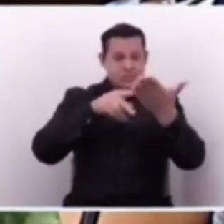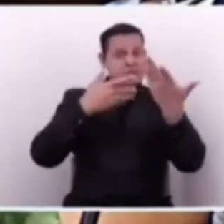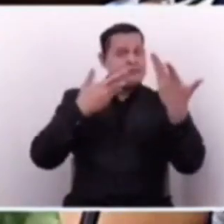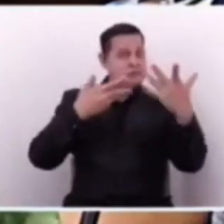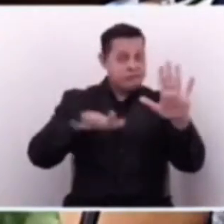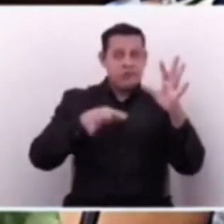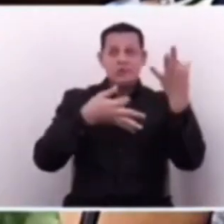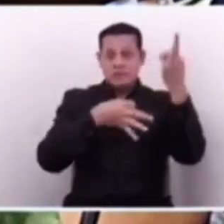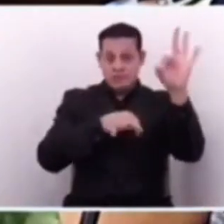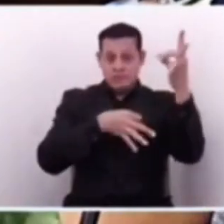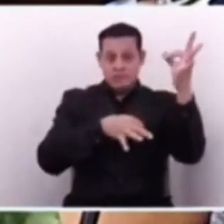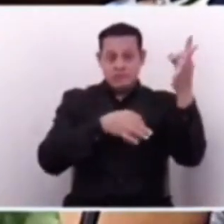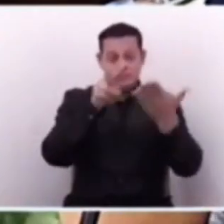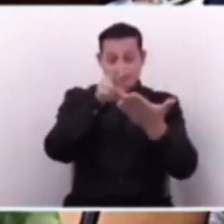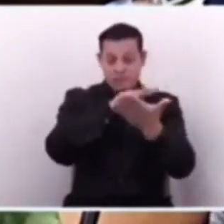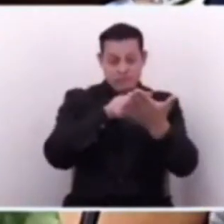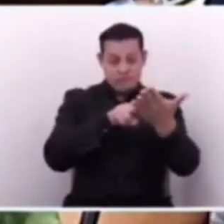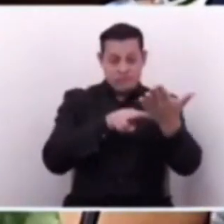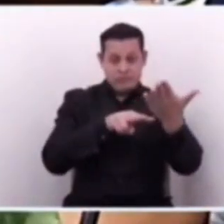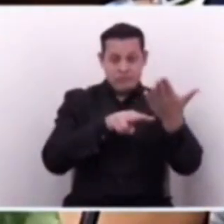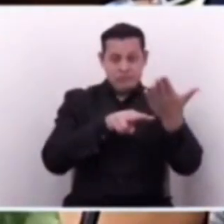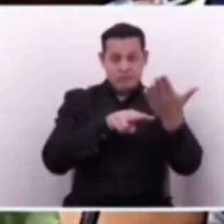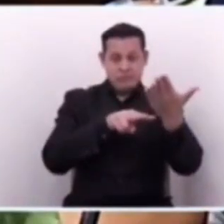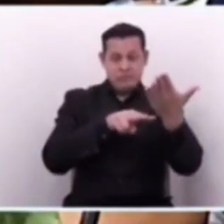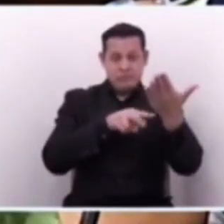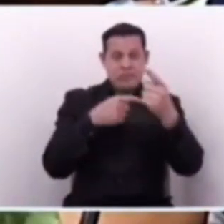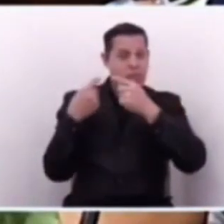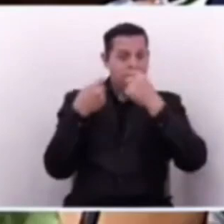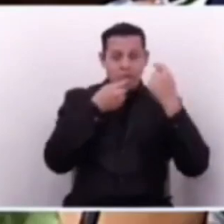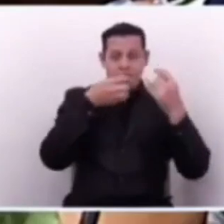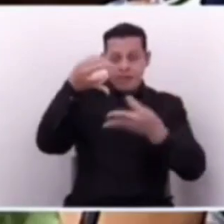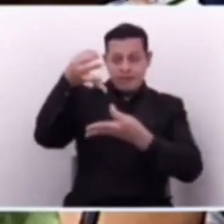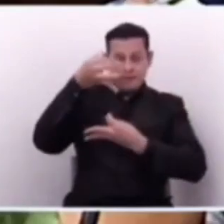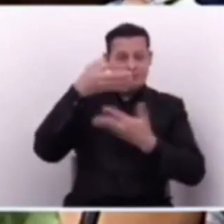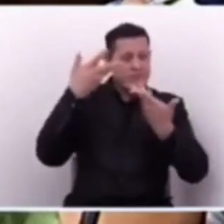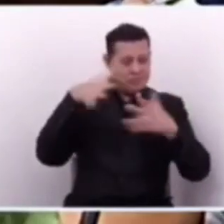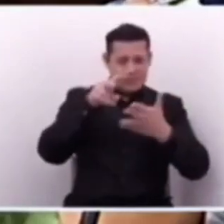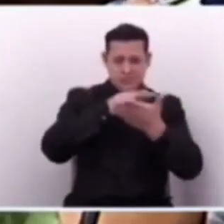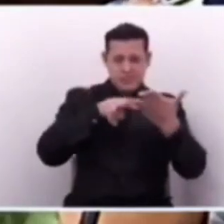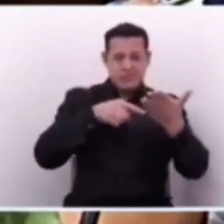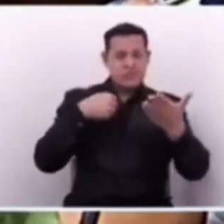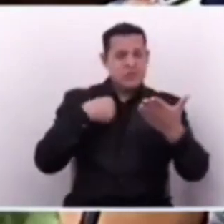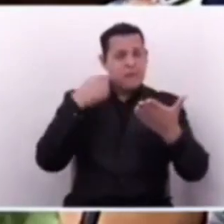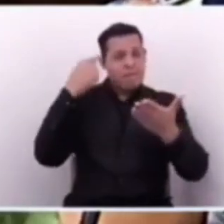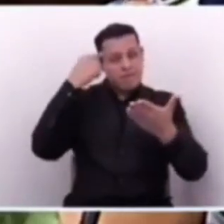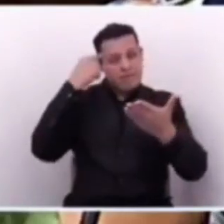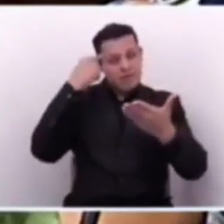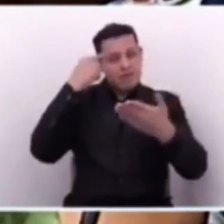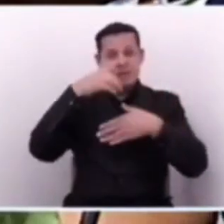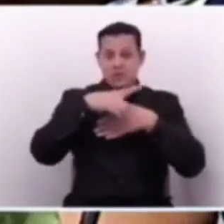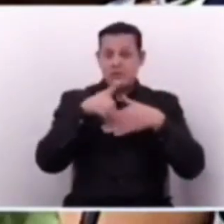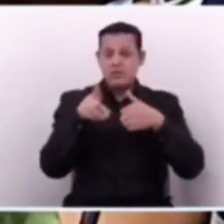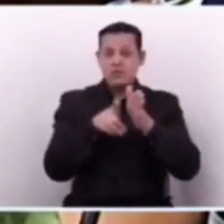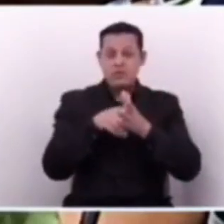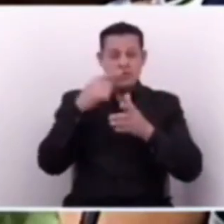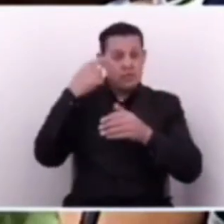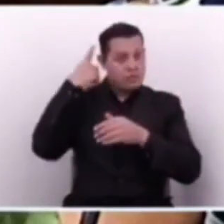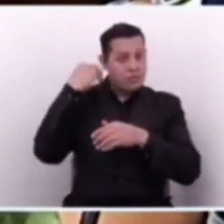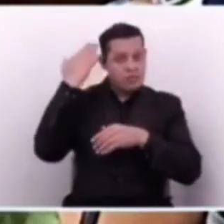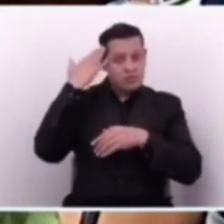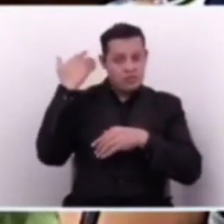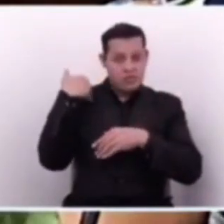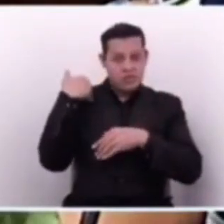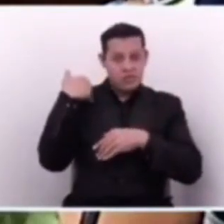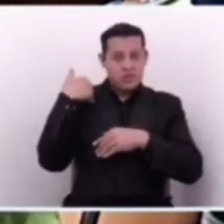esta pieza de correspondencia. A mí me parece, colegas, diputados y